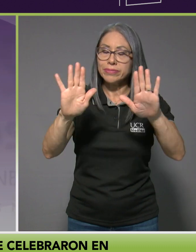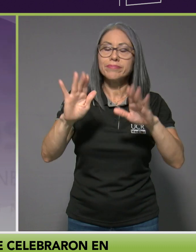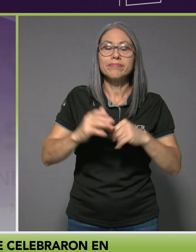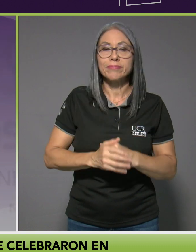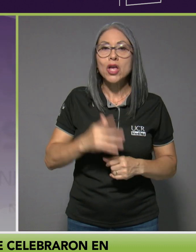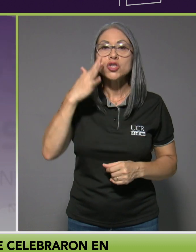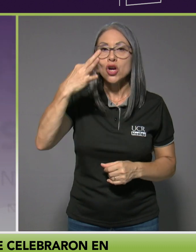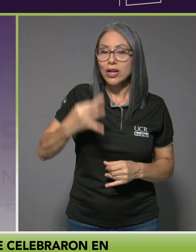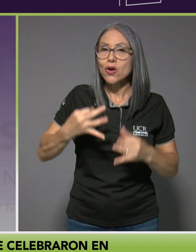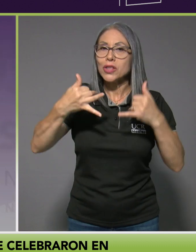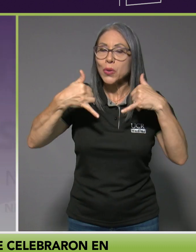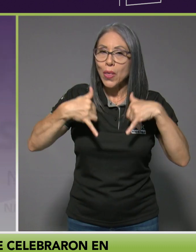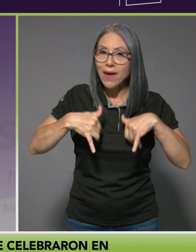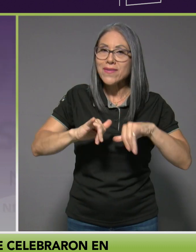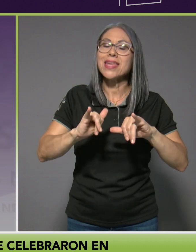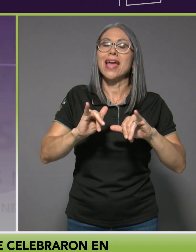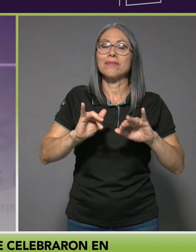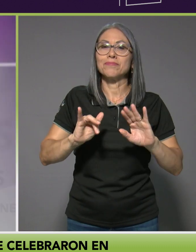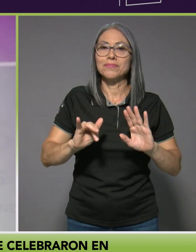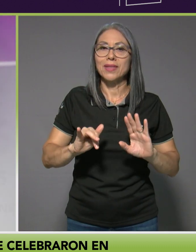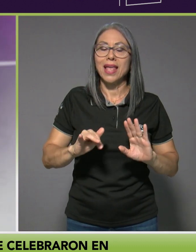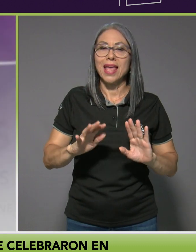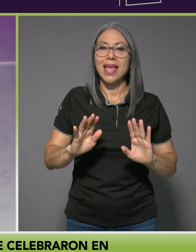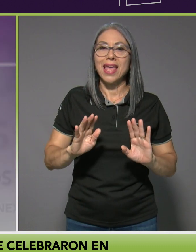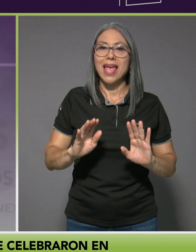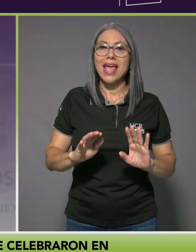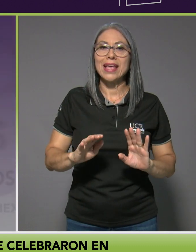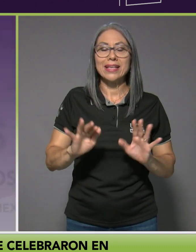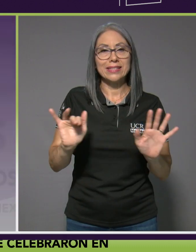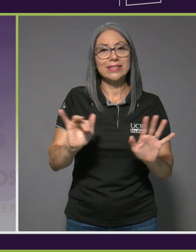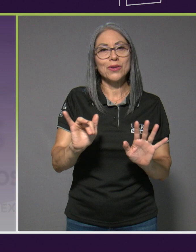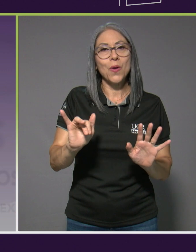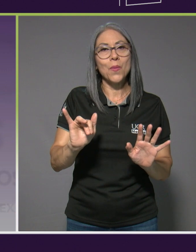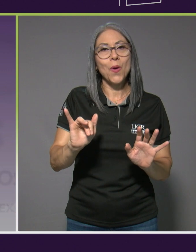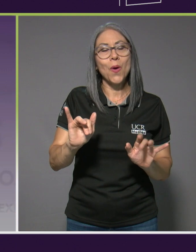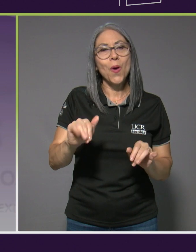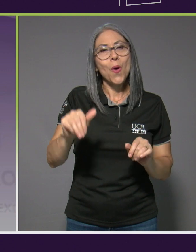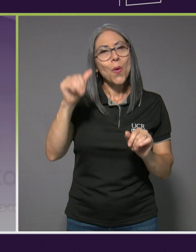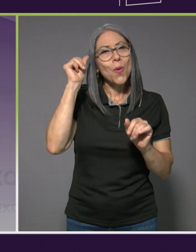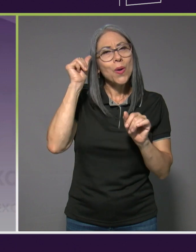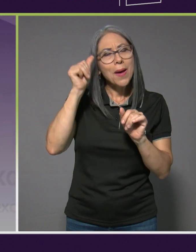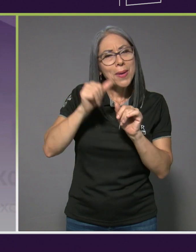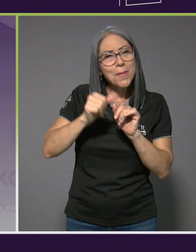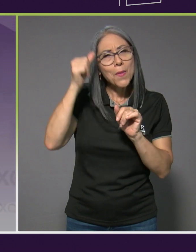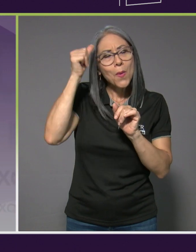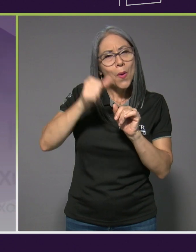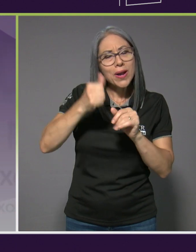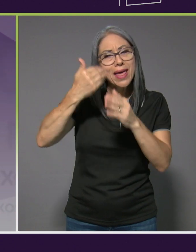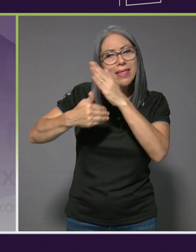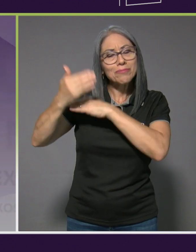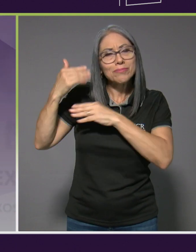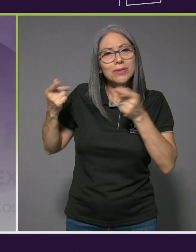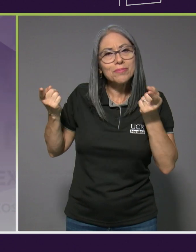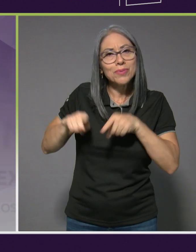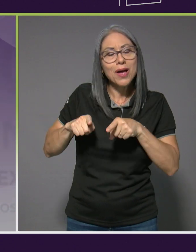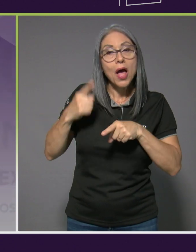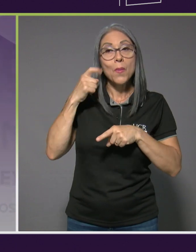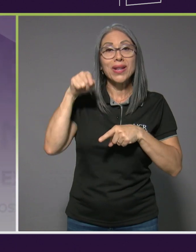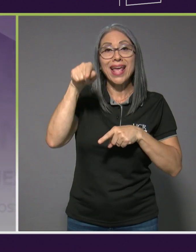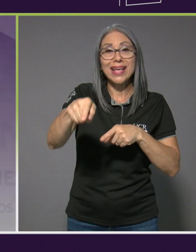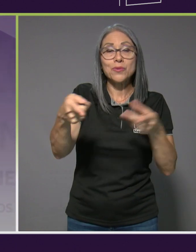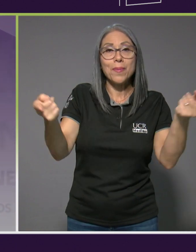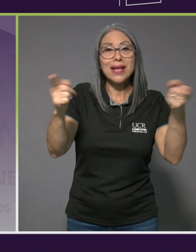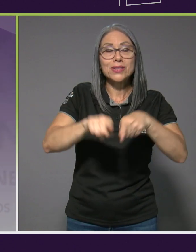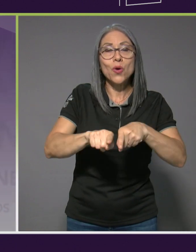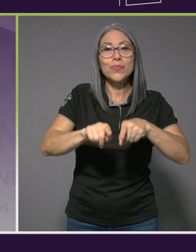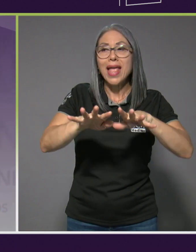todavía es una es una memoria de mis favoritas de los eventos que he ido porque fue en la en la Villa Olímpica donde